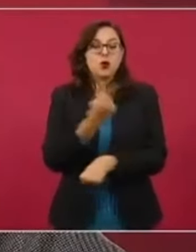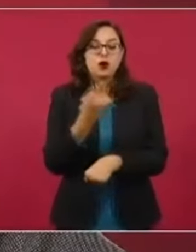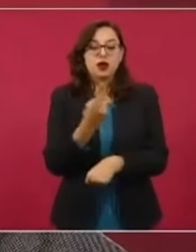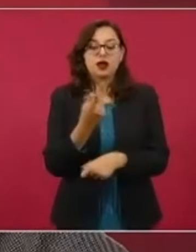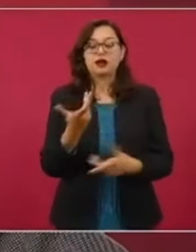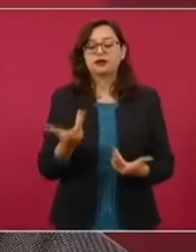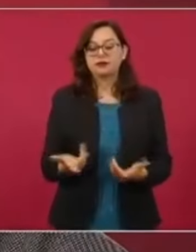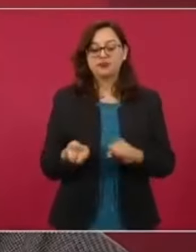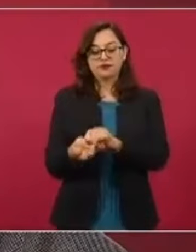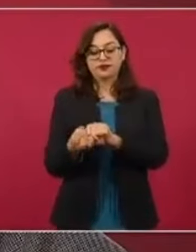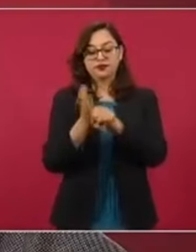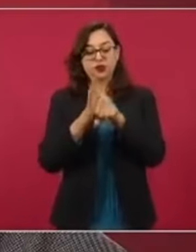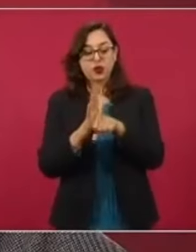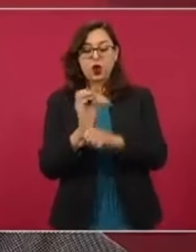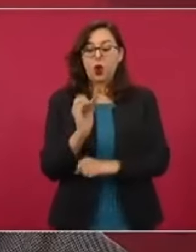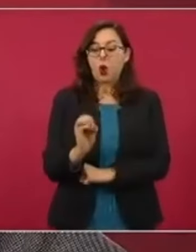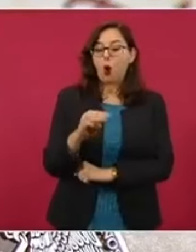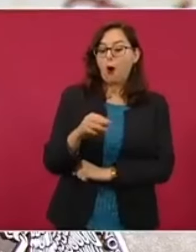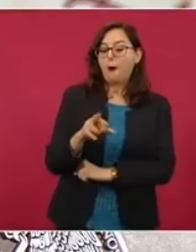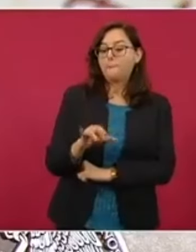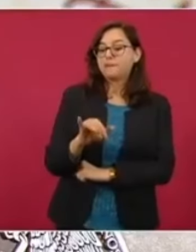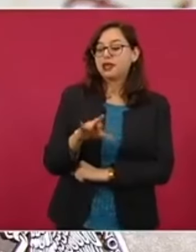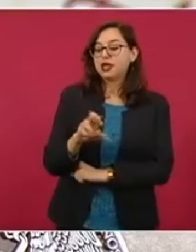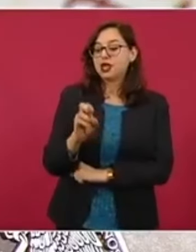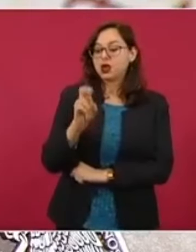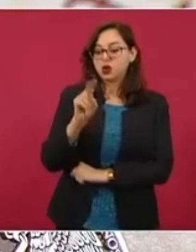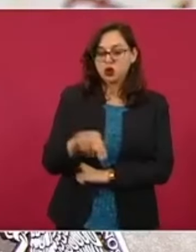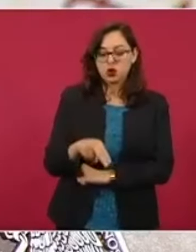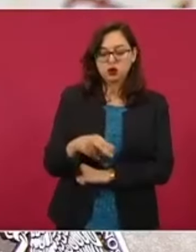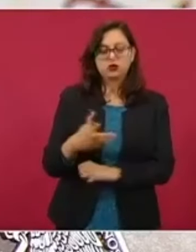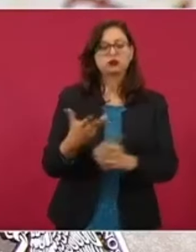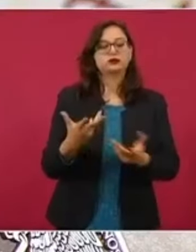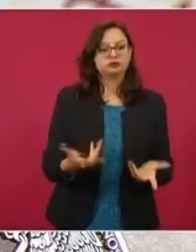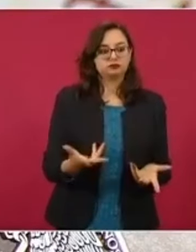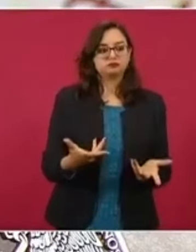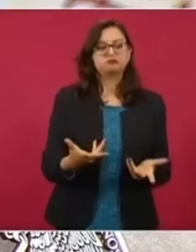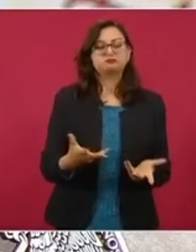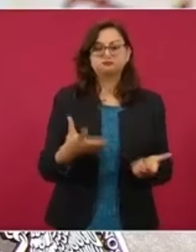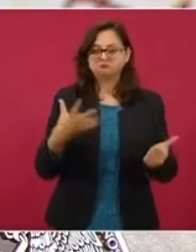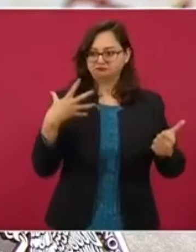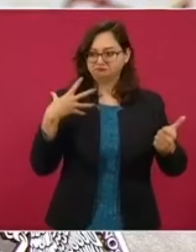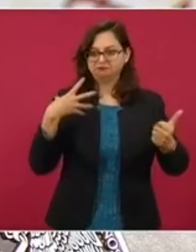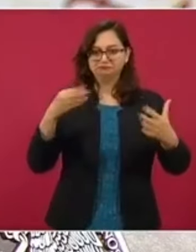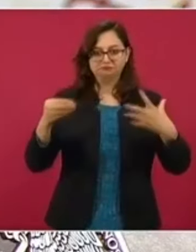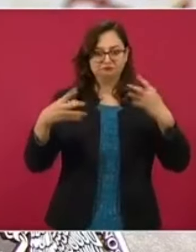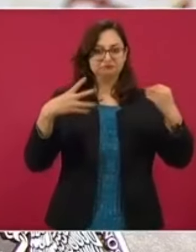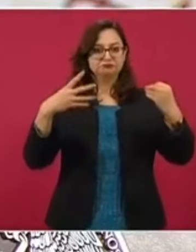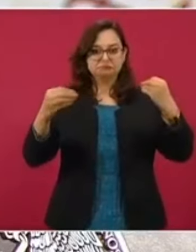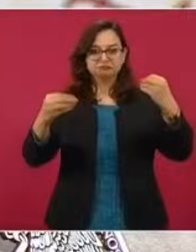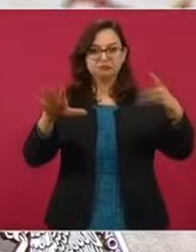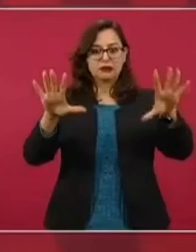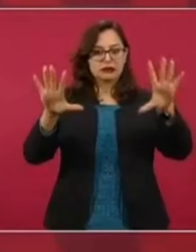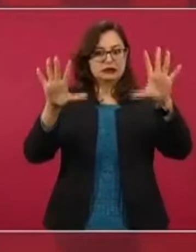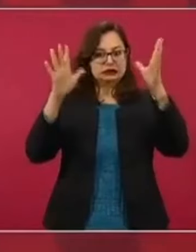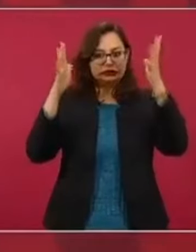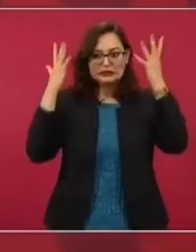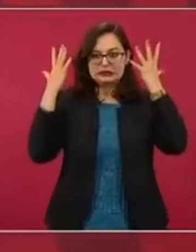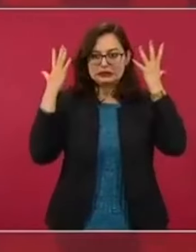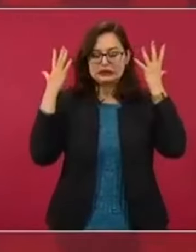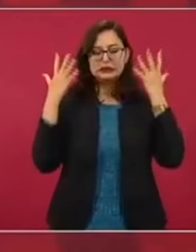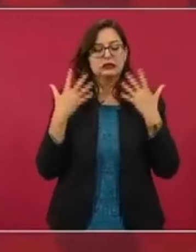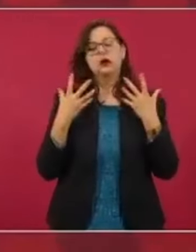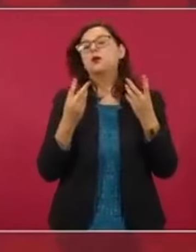el Omicron, con una acción de contagio muy rápida, muy importante, derivada de sus